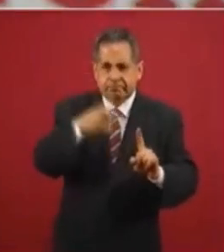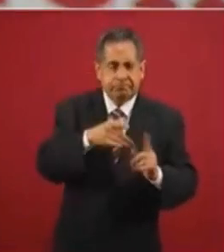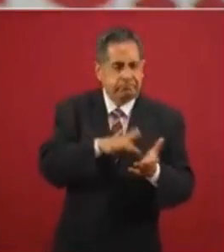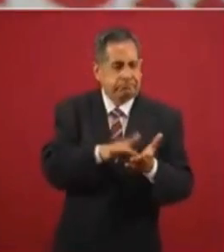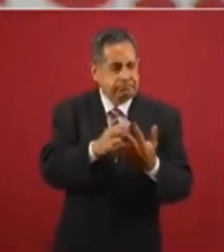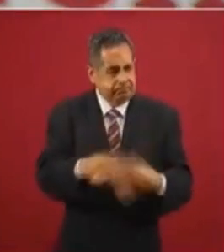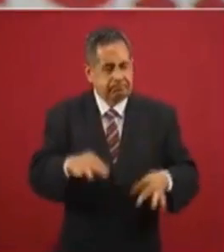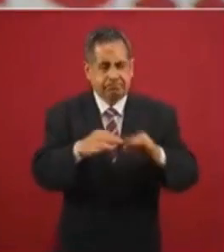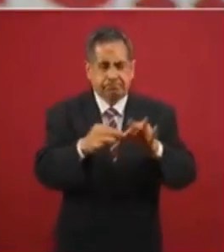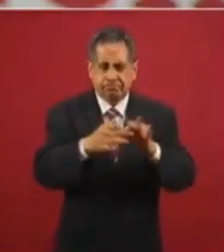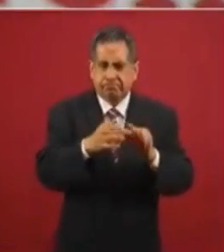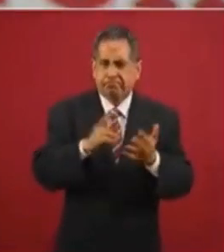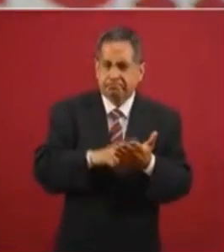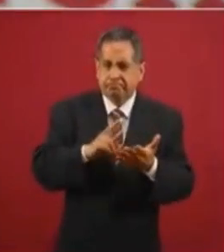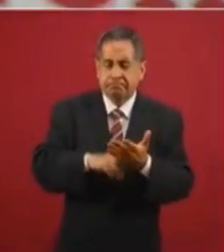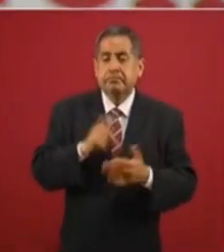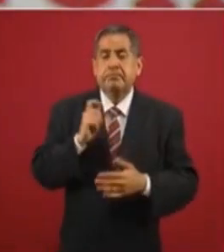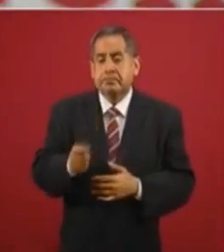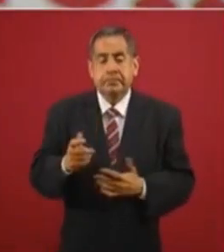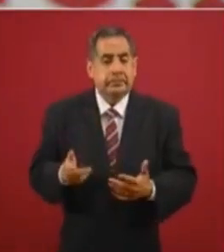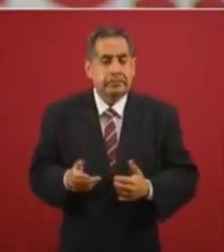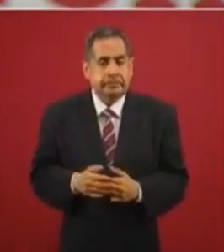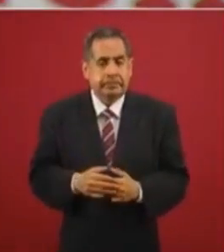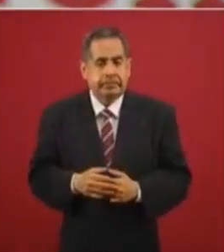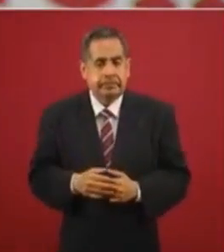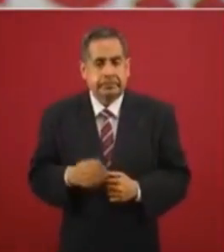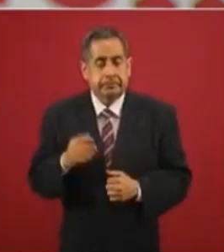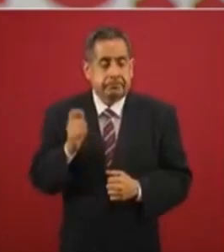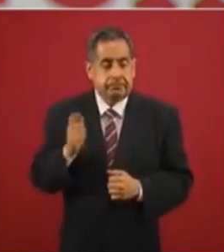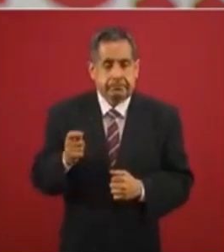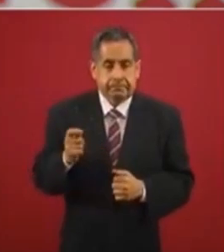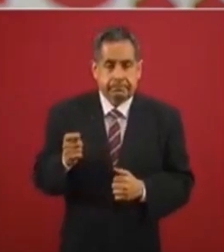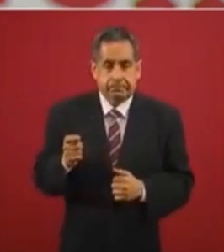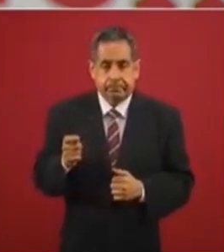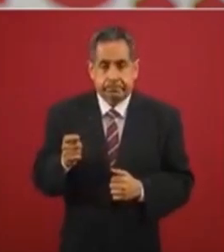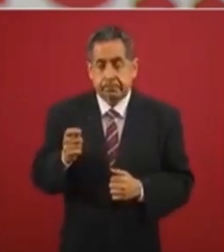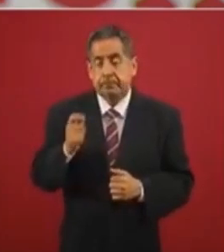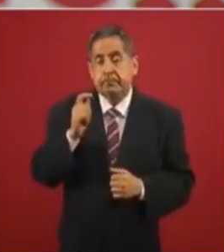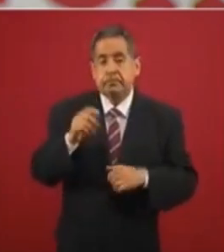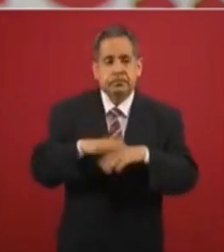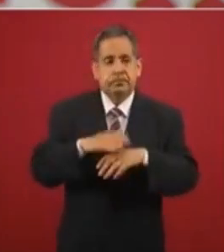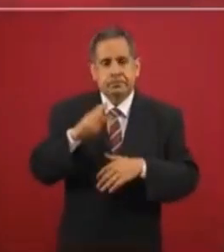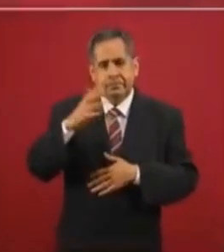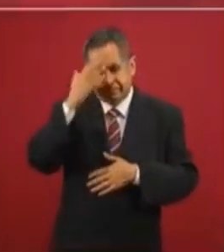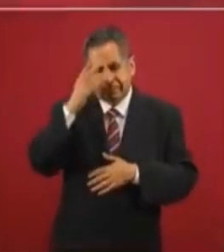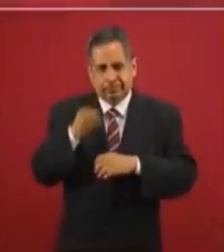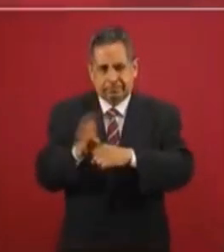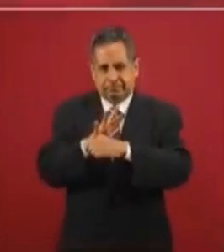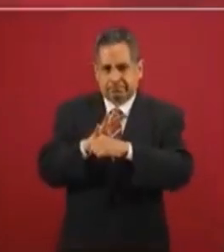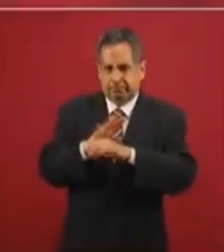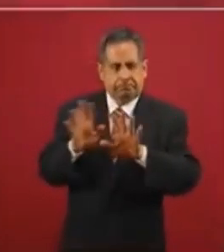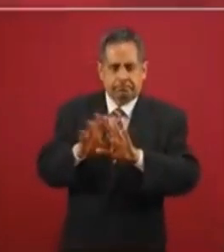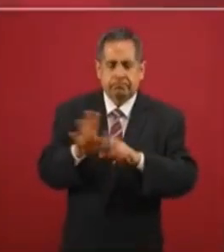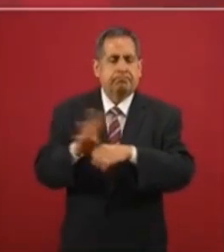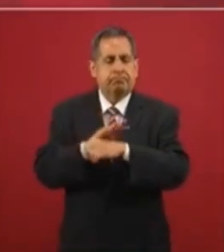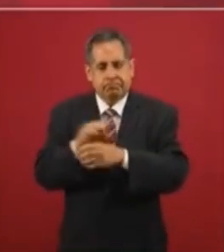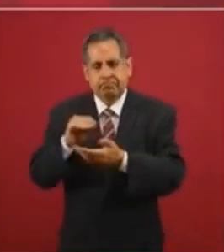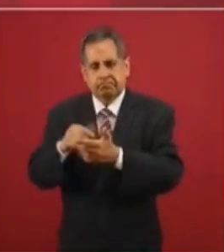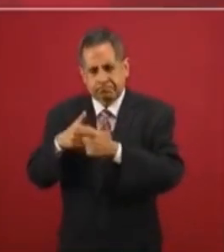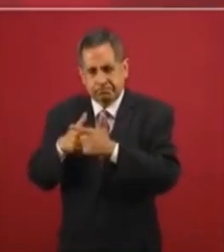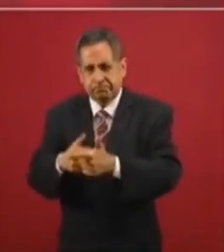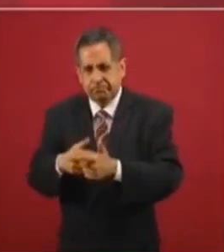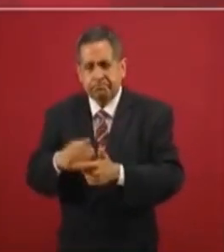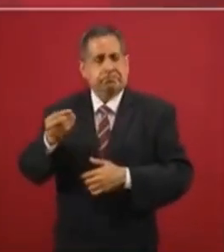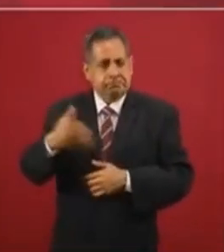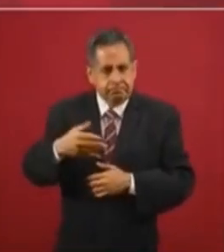importante valor humano, no porque ya pasamos el COVID, no. El COVID sigue y